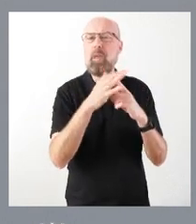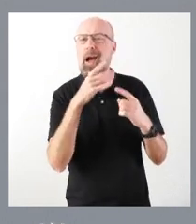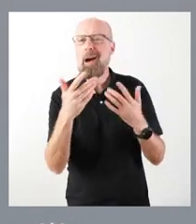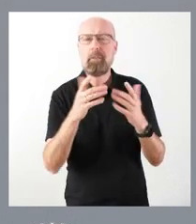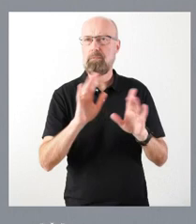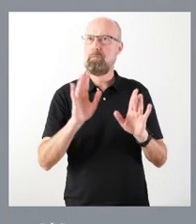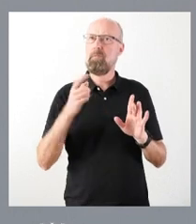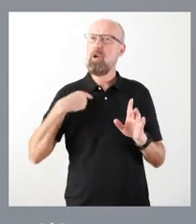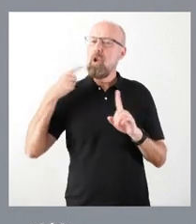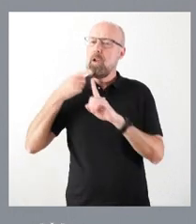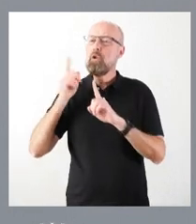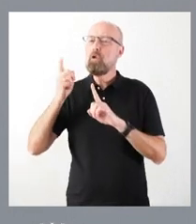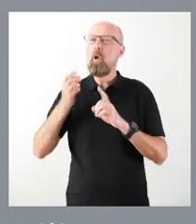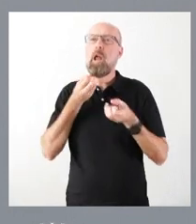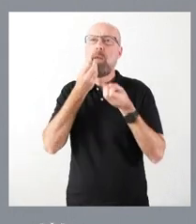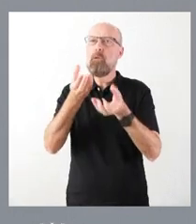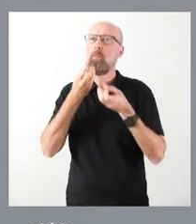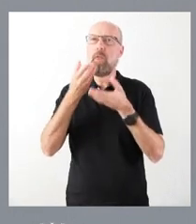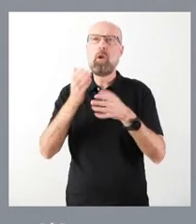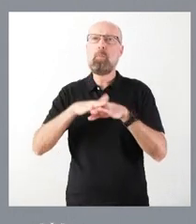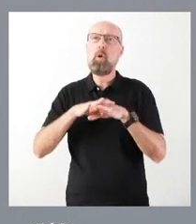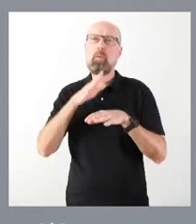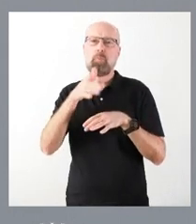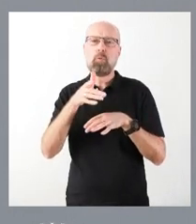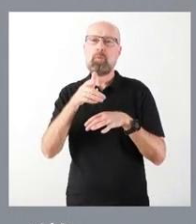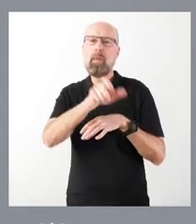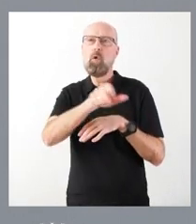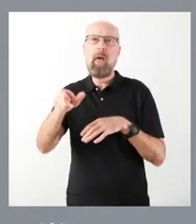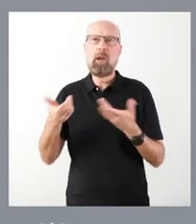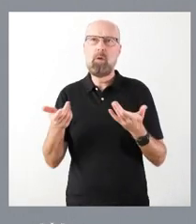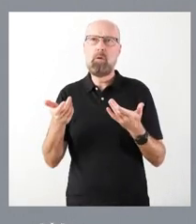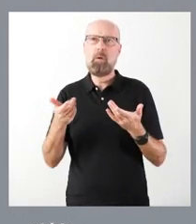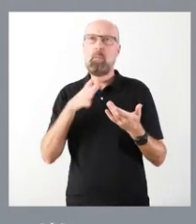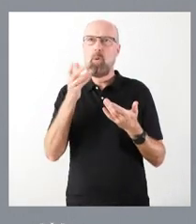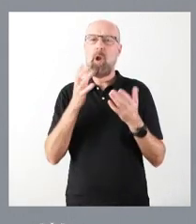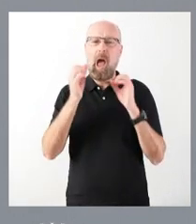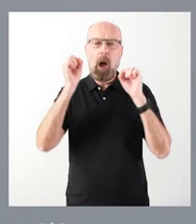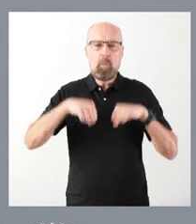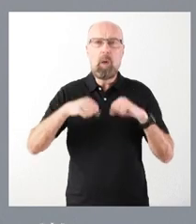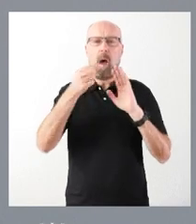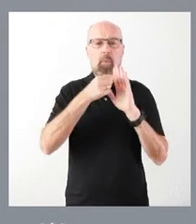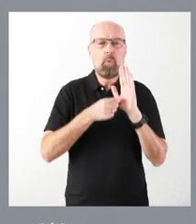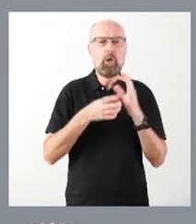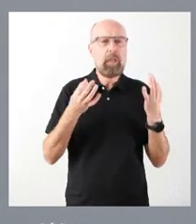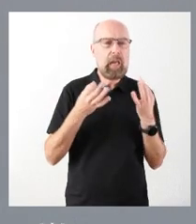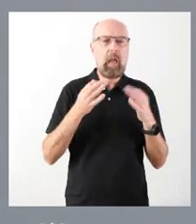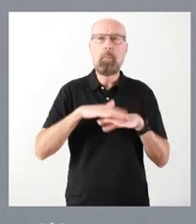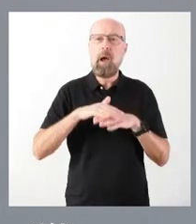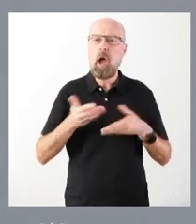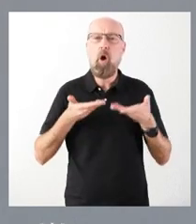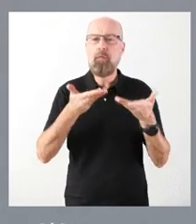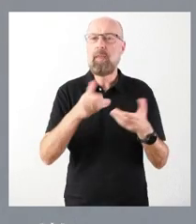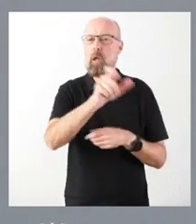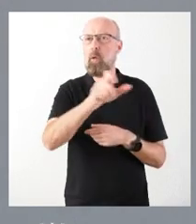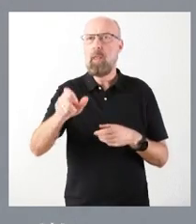información al conjunto de los ciudadanos de servicio público sobre lo que estamos haciendo, sobre lo que estamos aprobando y sobre lo que está a disposición del conjunto de los ciudadanos,